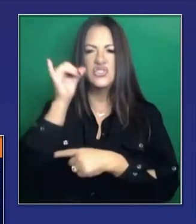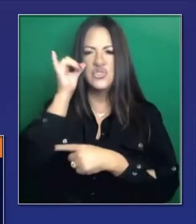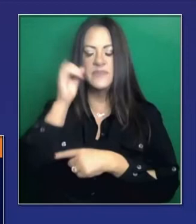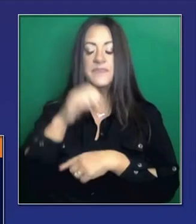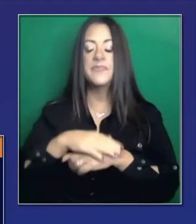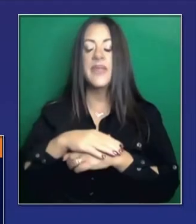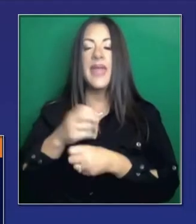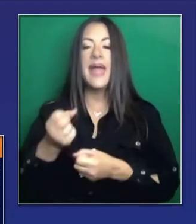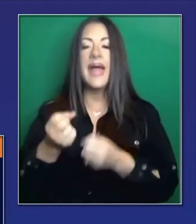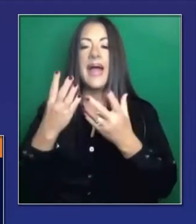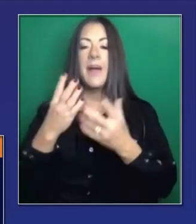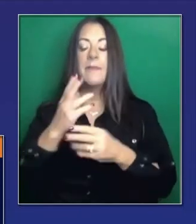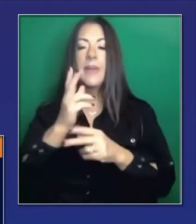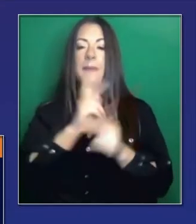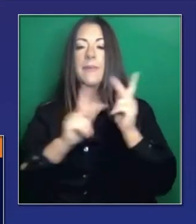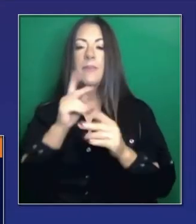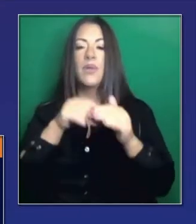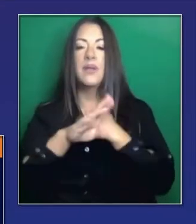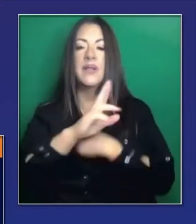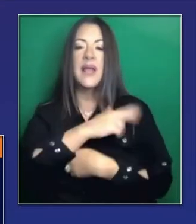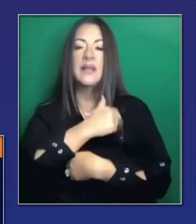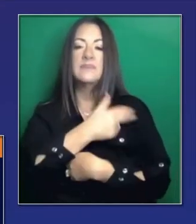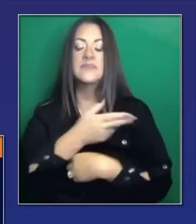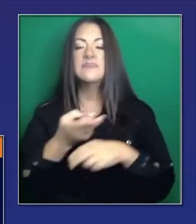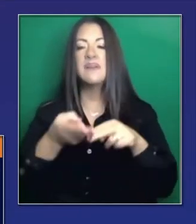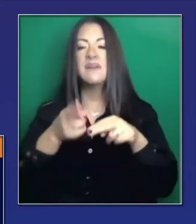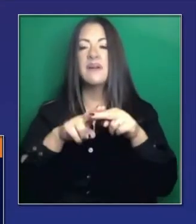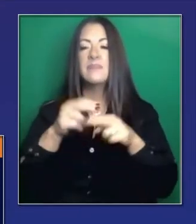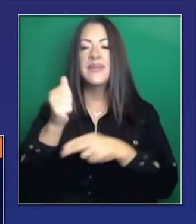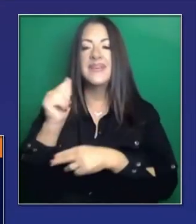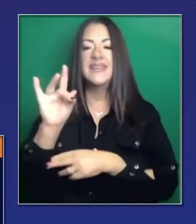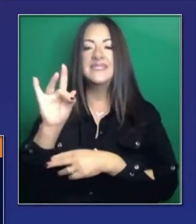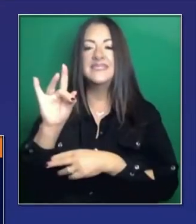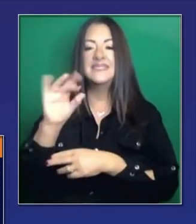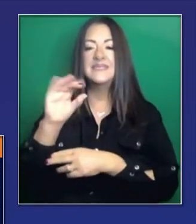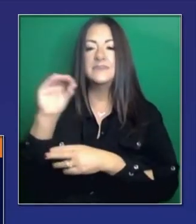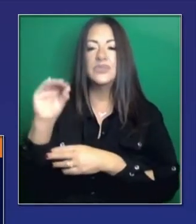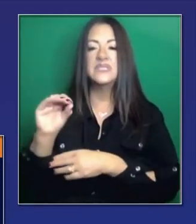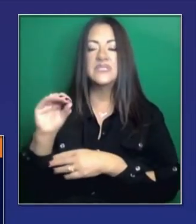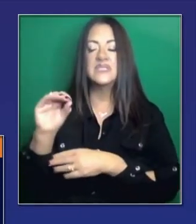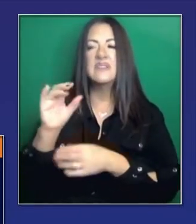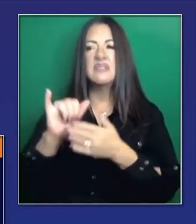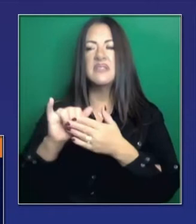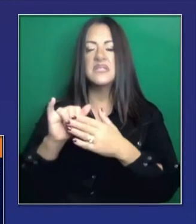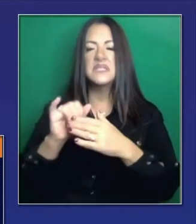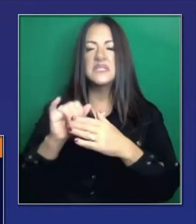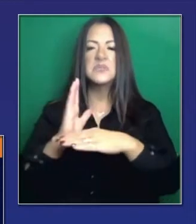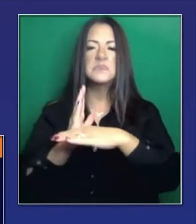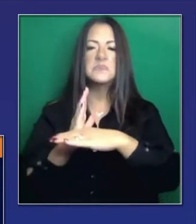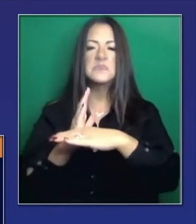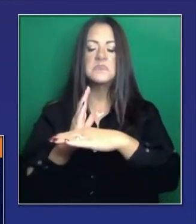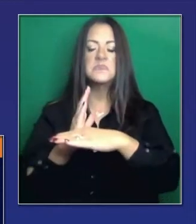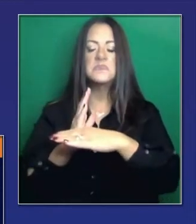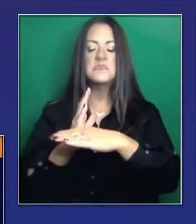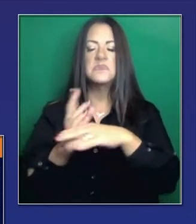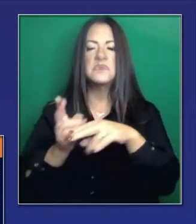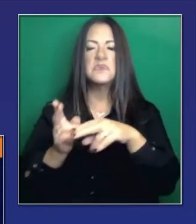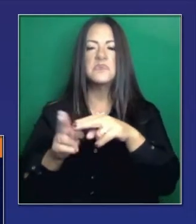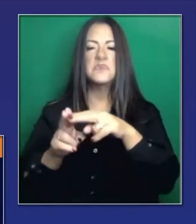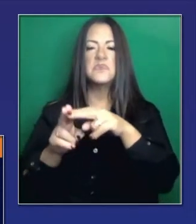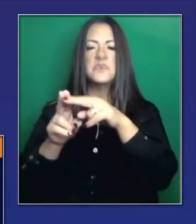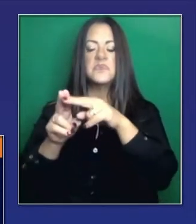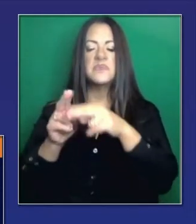Las hospitalizaciones han aumentado un crecimiento más modesto que lo que se ha visto en el pasado.